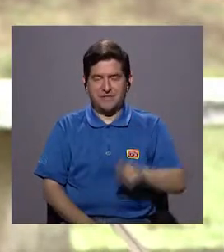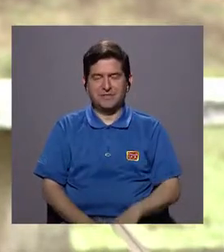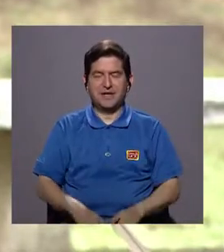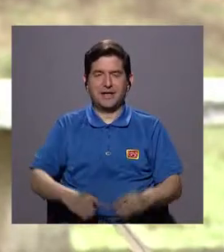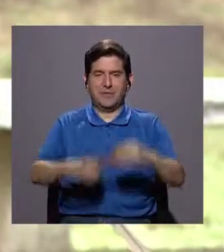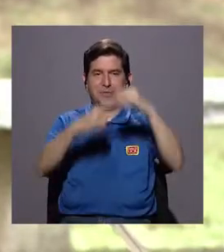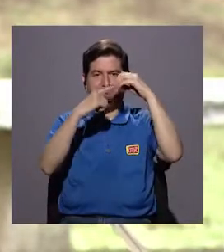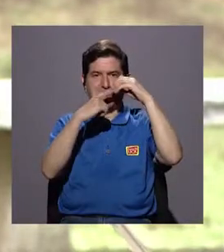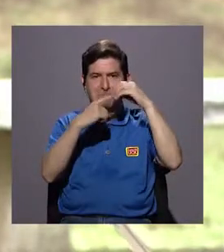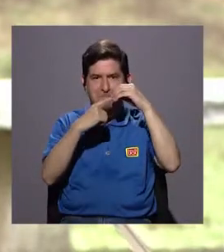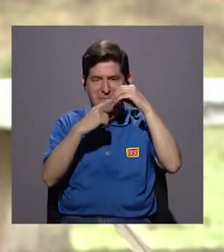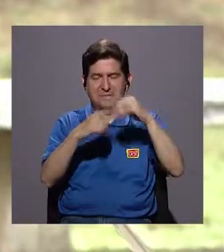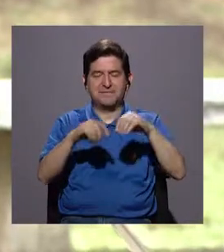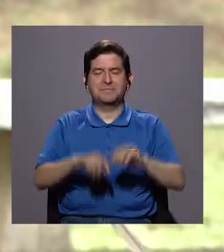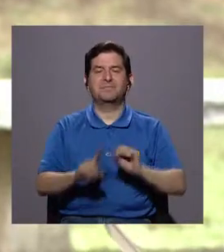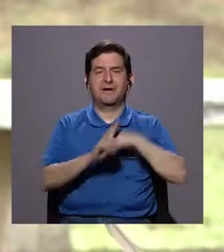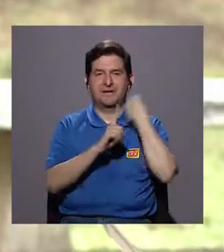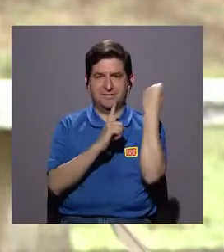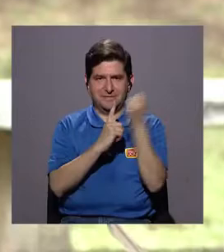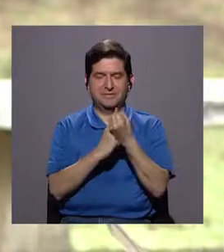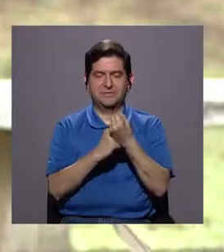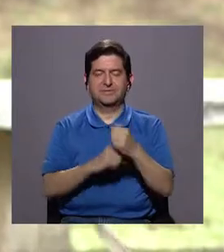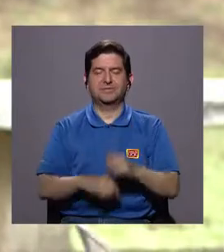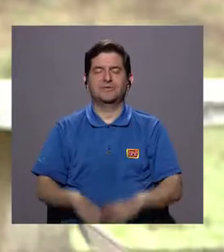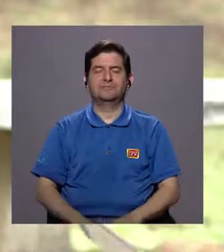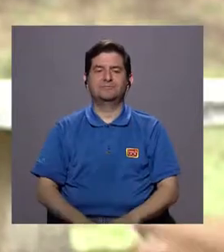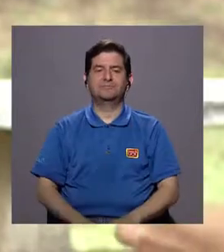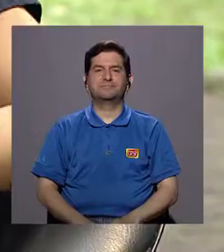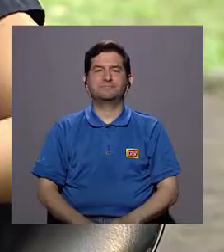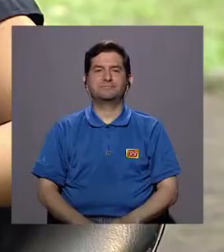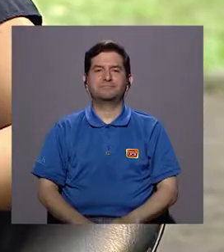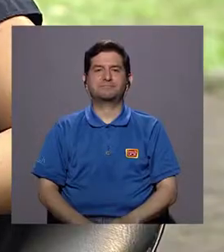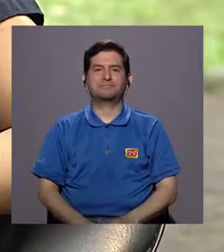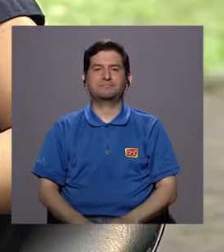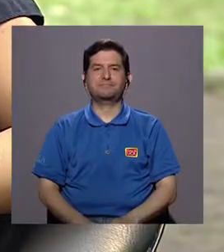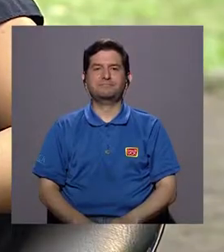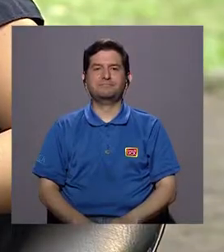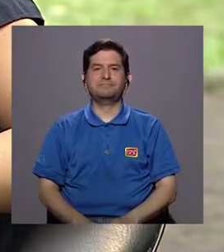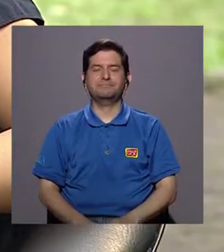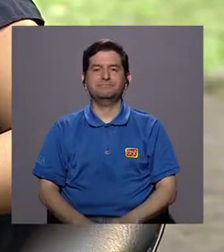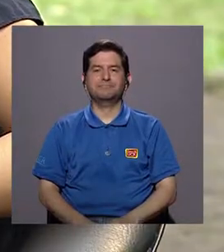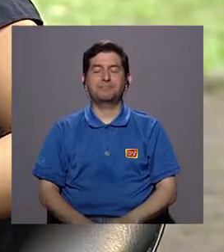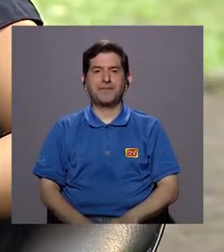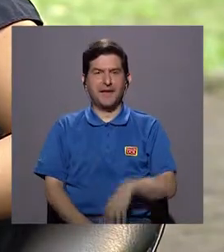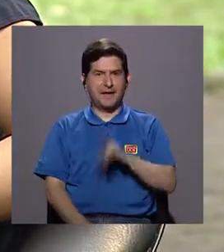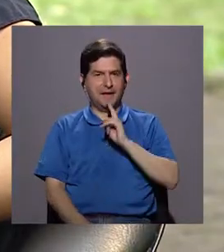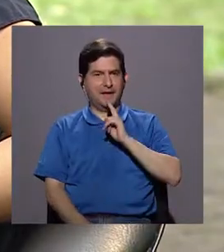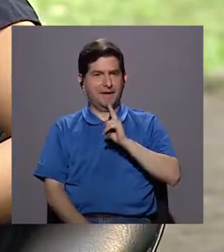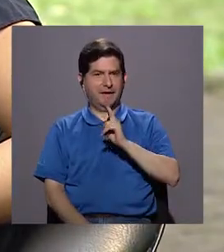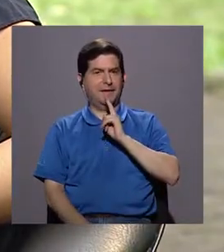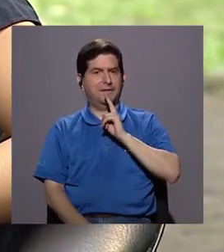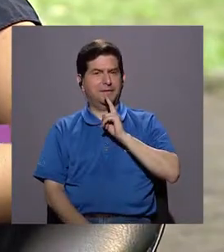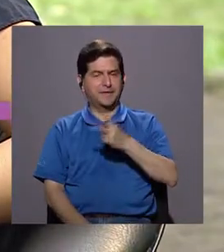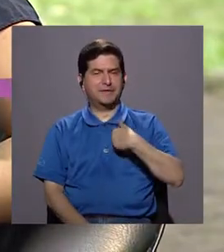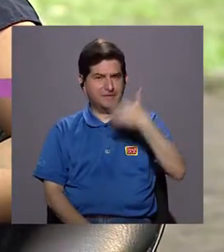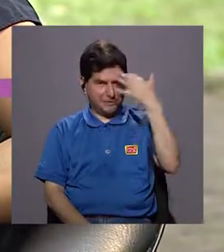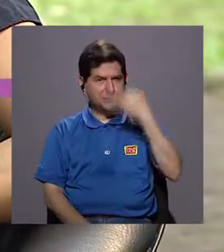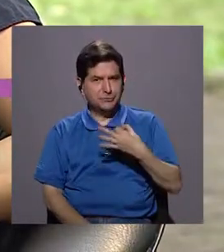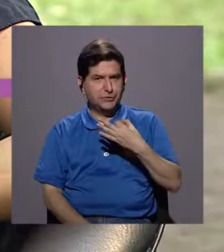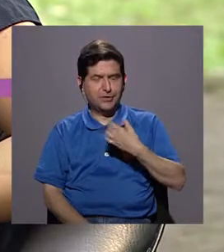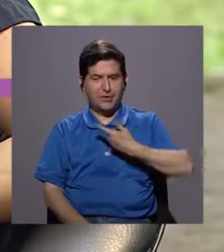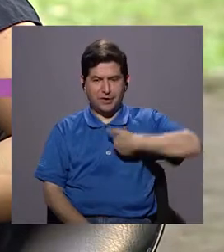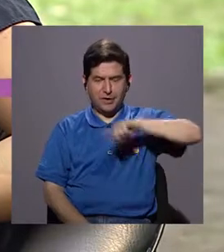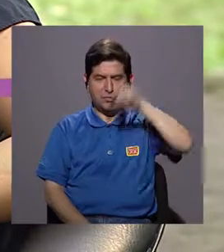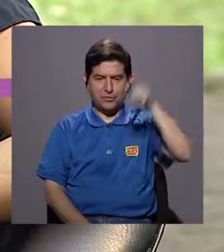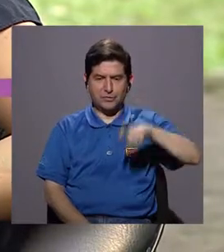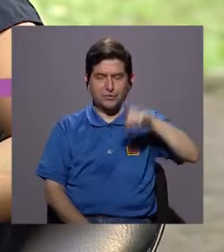principal tema o el principal recurso. Cintia, bueno, realmente lo que creo es